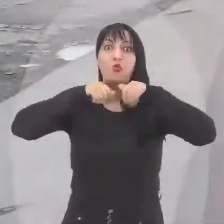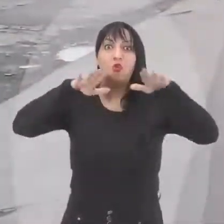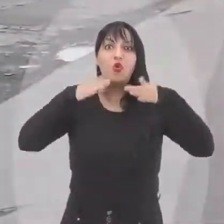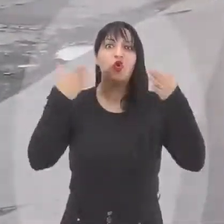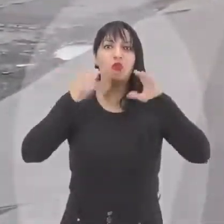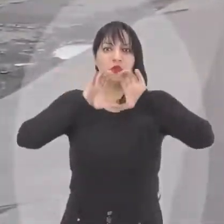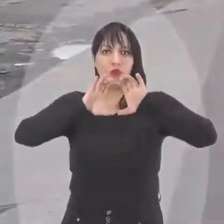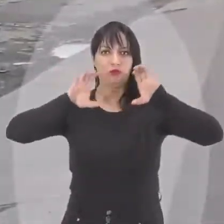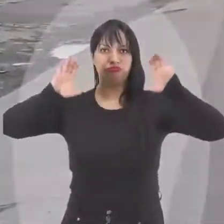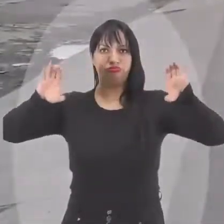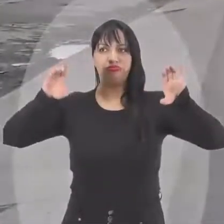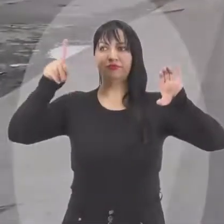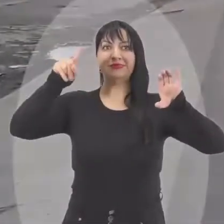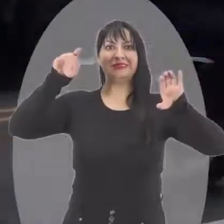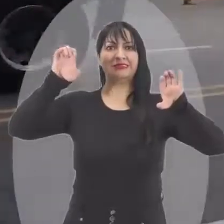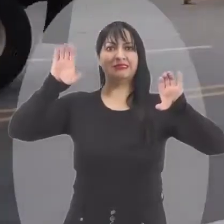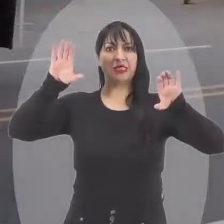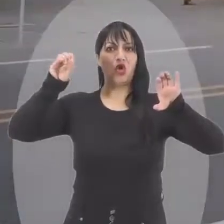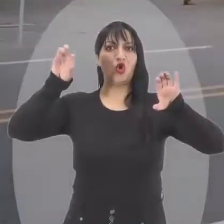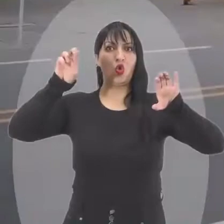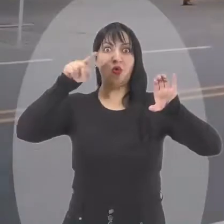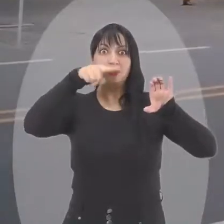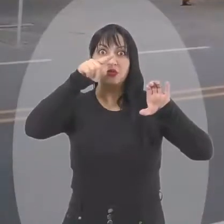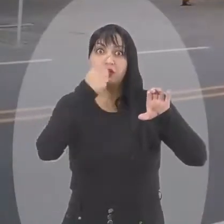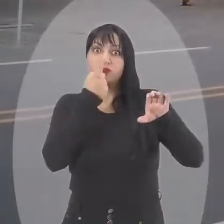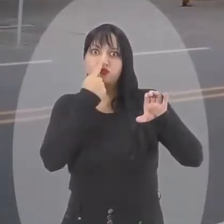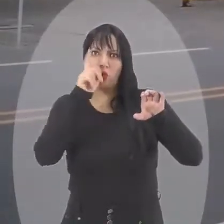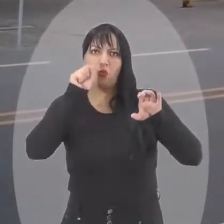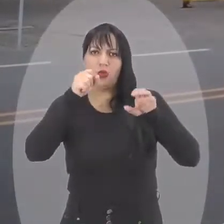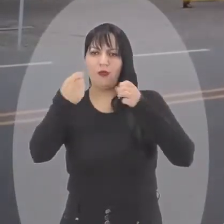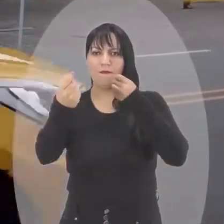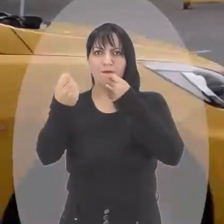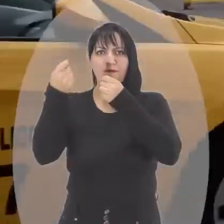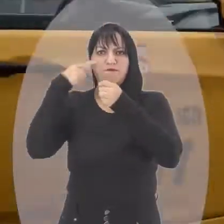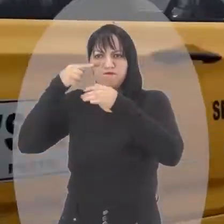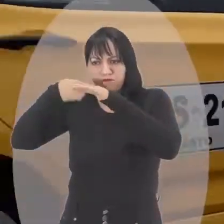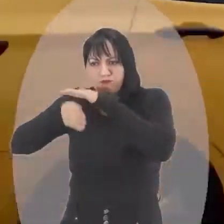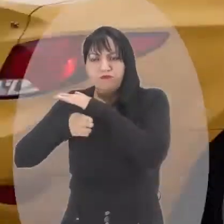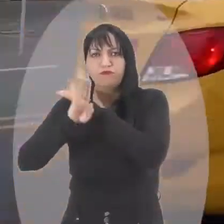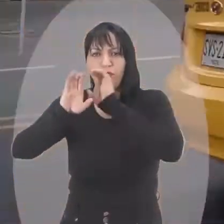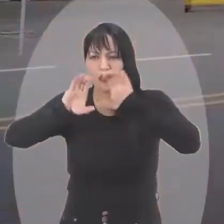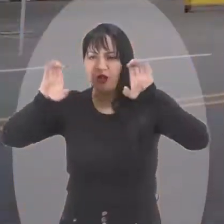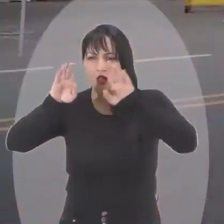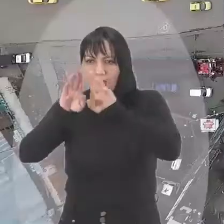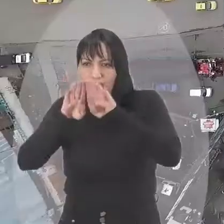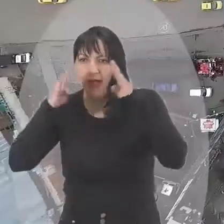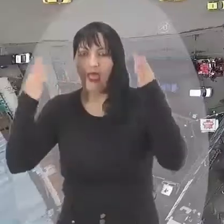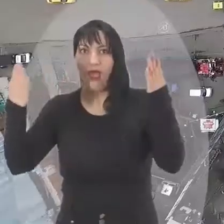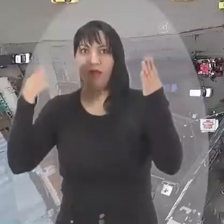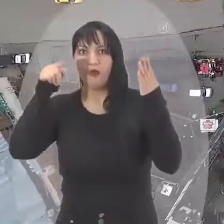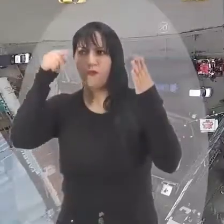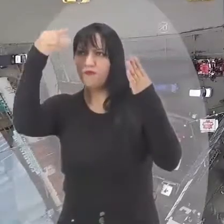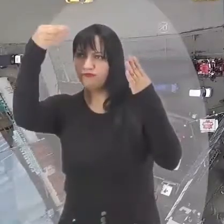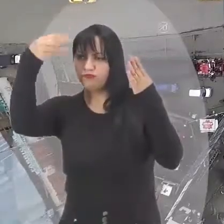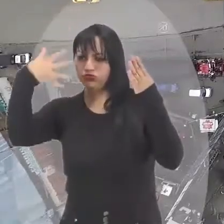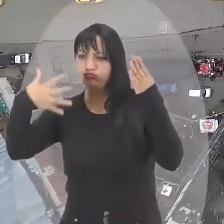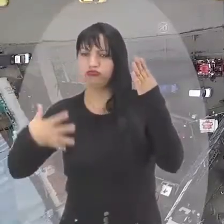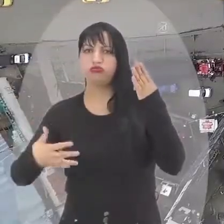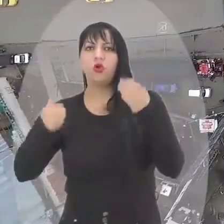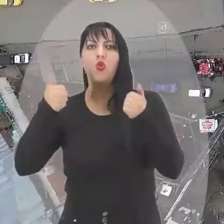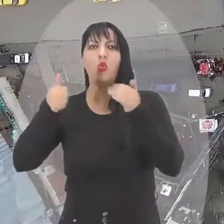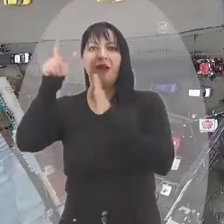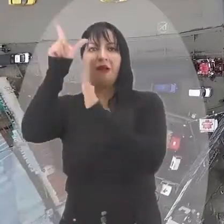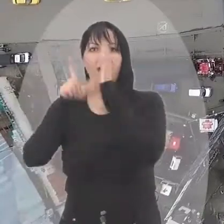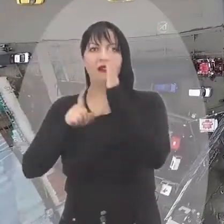publicaron los pliegos definitivos que pueden ser consultados en el SECOP2, que es el portal oficial